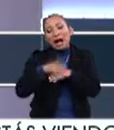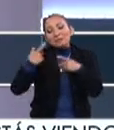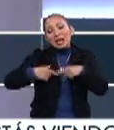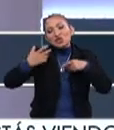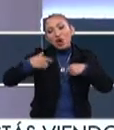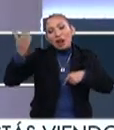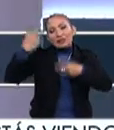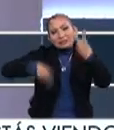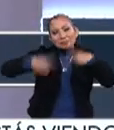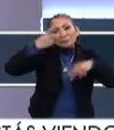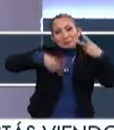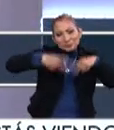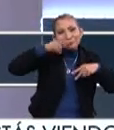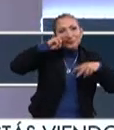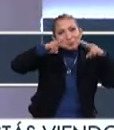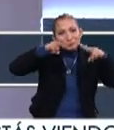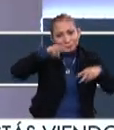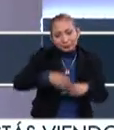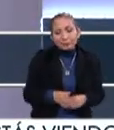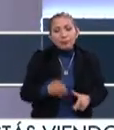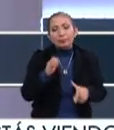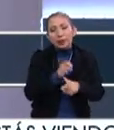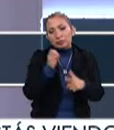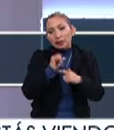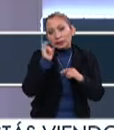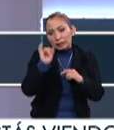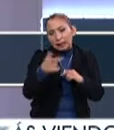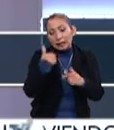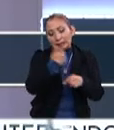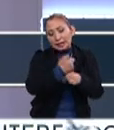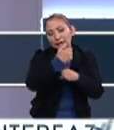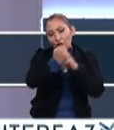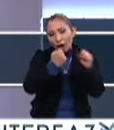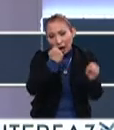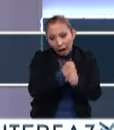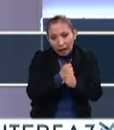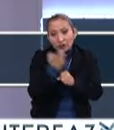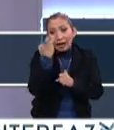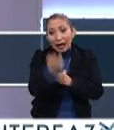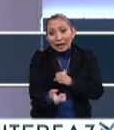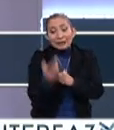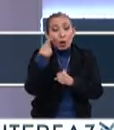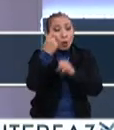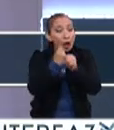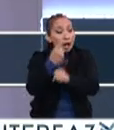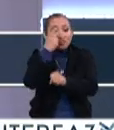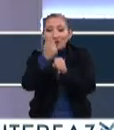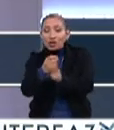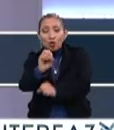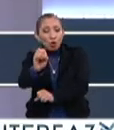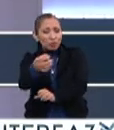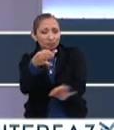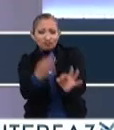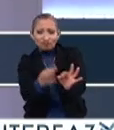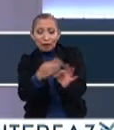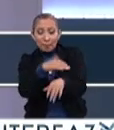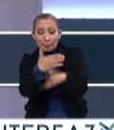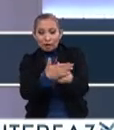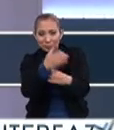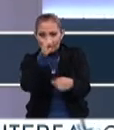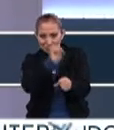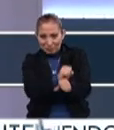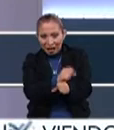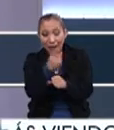número de público, ¿no? Entonces, sí, vamos en la sexta edición, ya es esa cita anual en octubre, en la próxima semana,